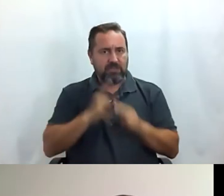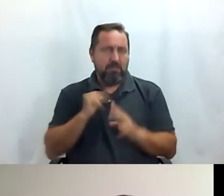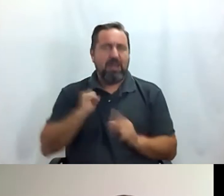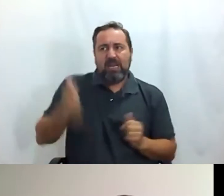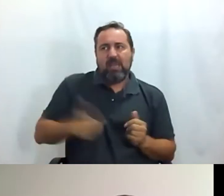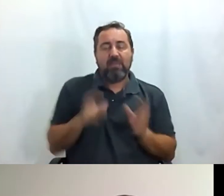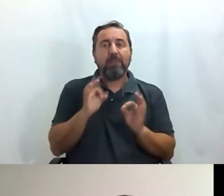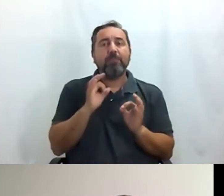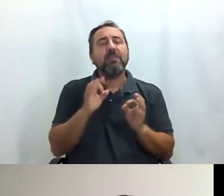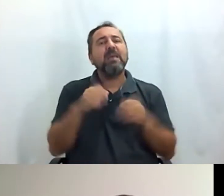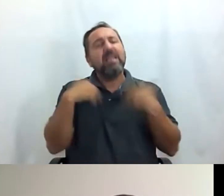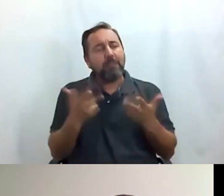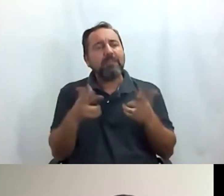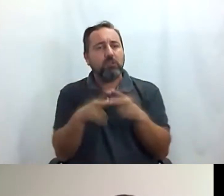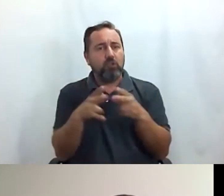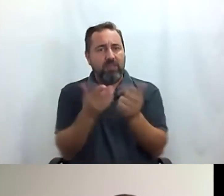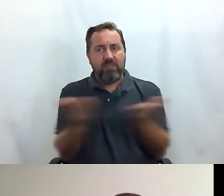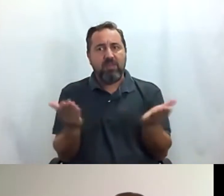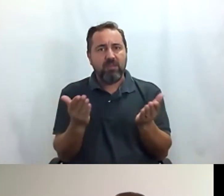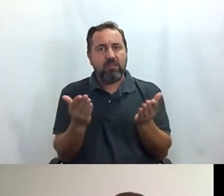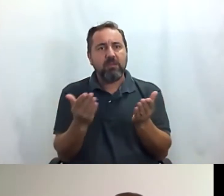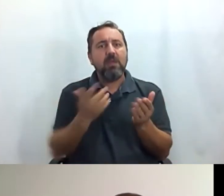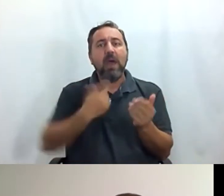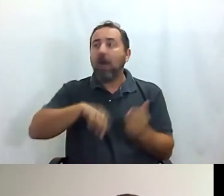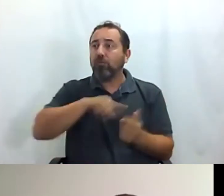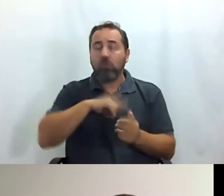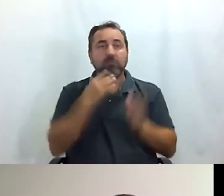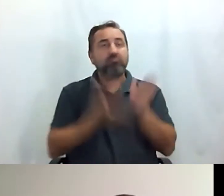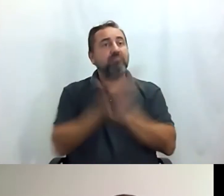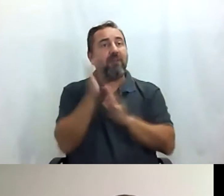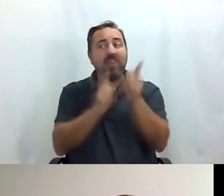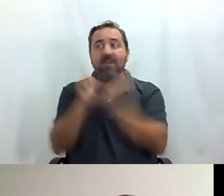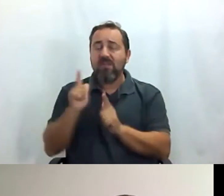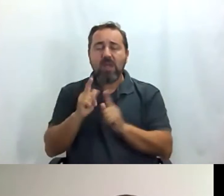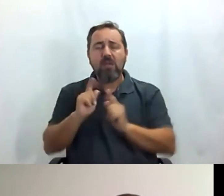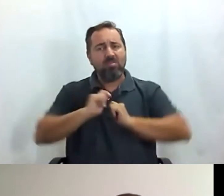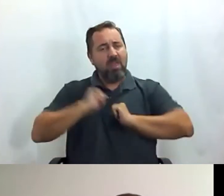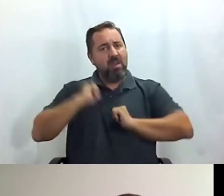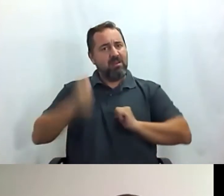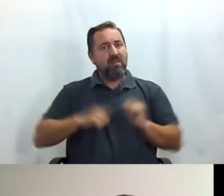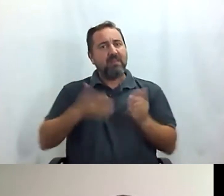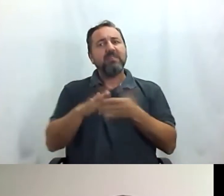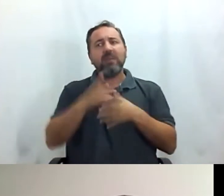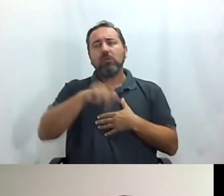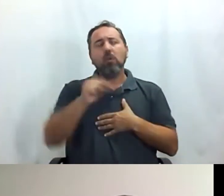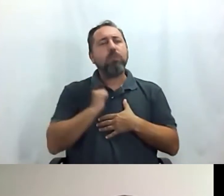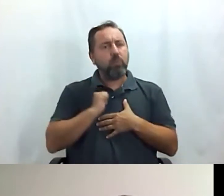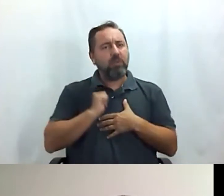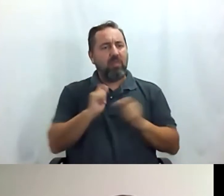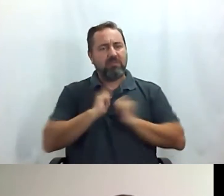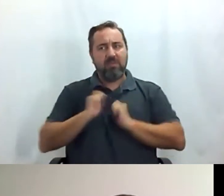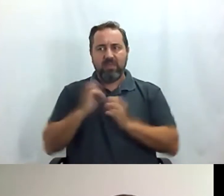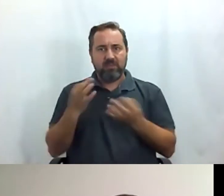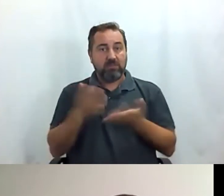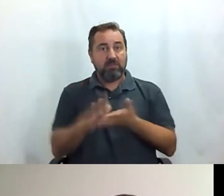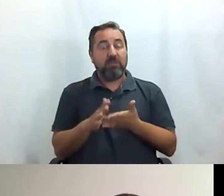ciudad, sino también social. Viajar a todos nos enriquece y todos tenemos que tener las mismas oportunidades de hacerlo con las